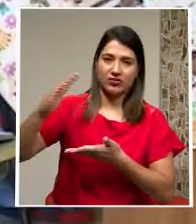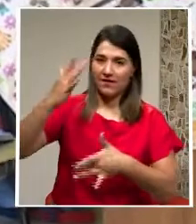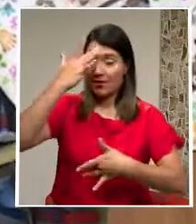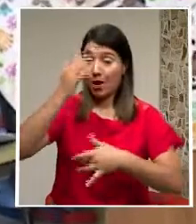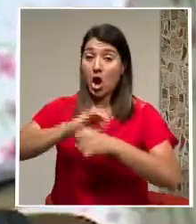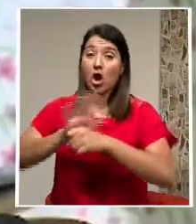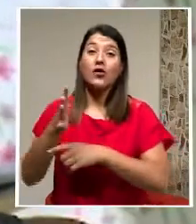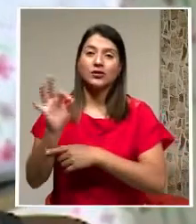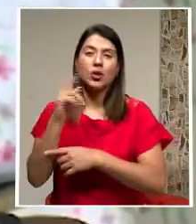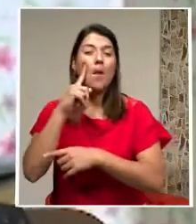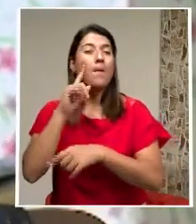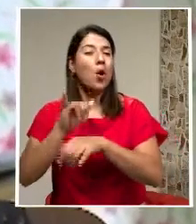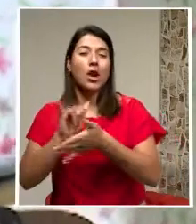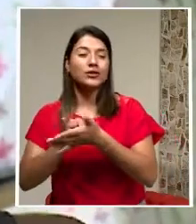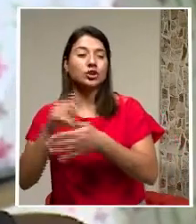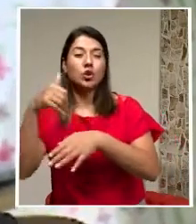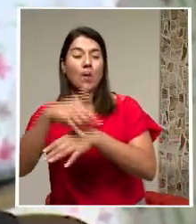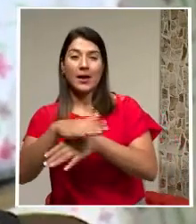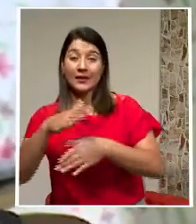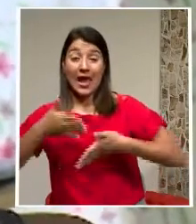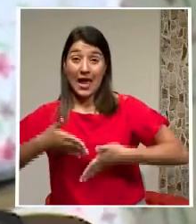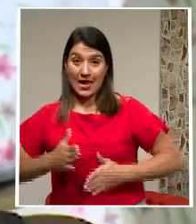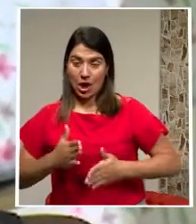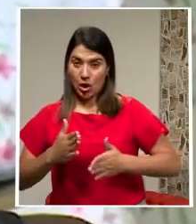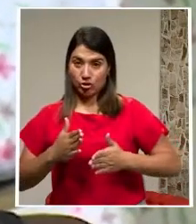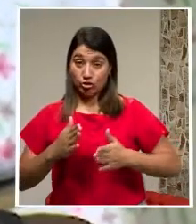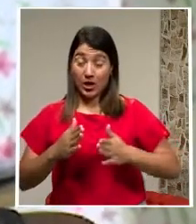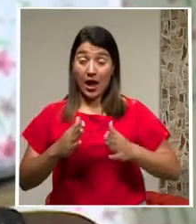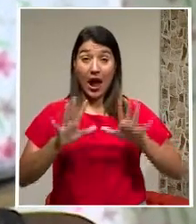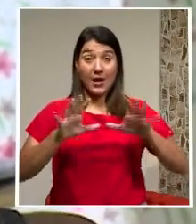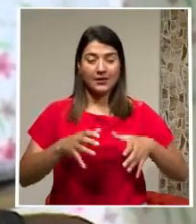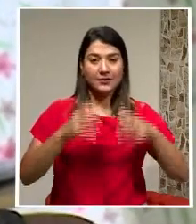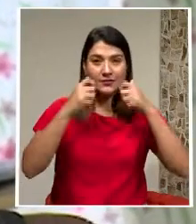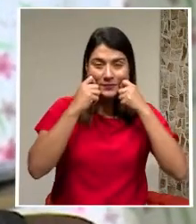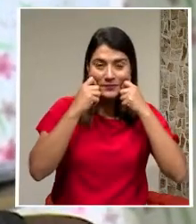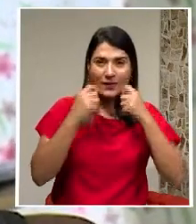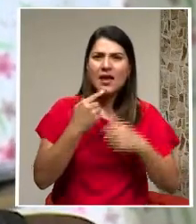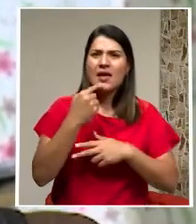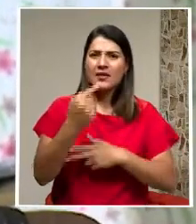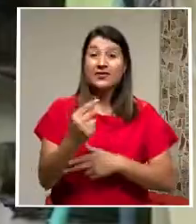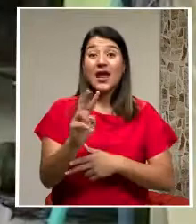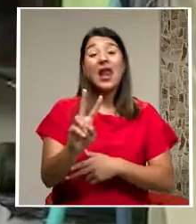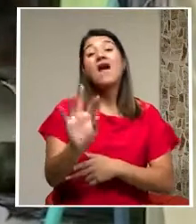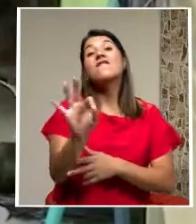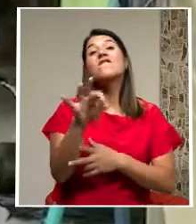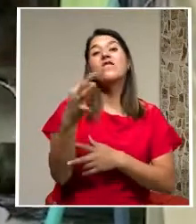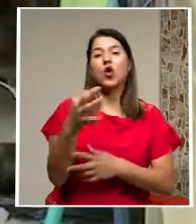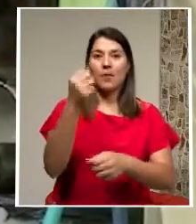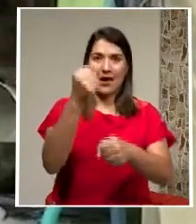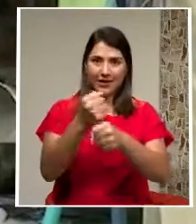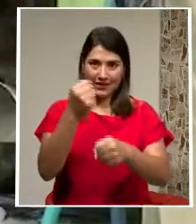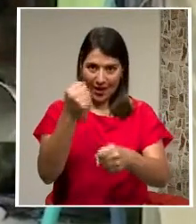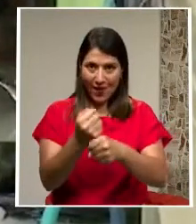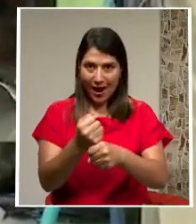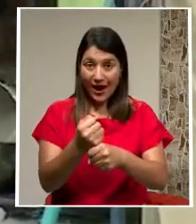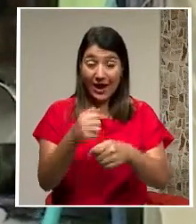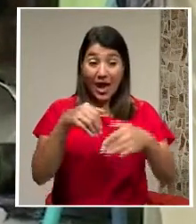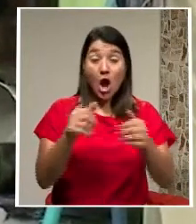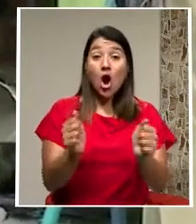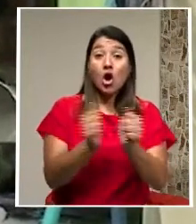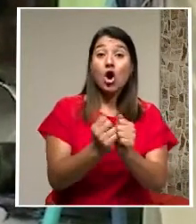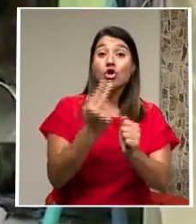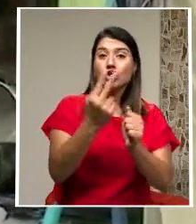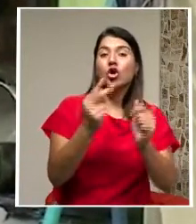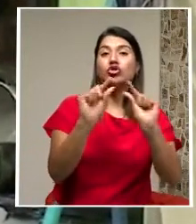Priscila Brenes Directora De esta misma escuela Explicó Que el modo Bimodal De trabajar En dos grupos Es lo que ha permitido Que